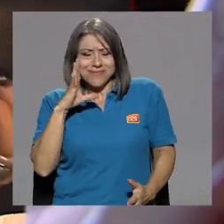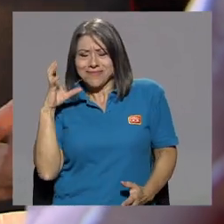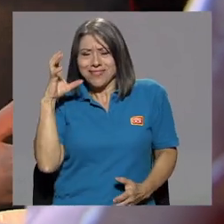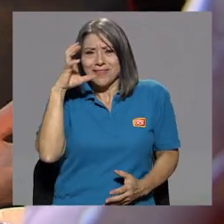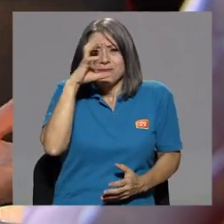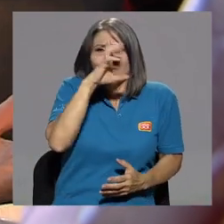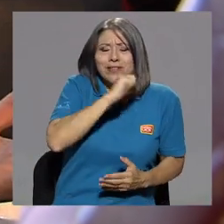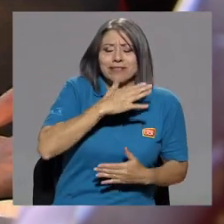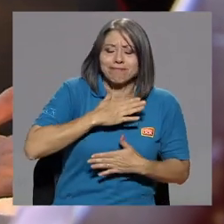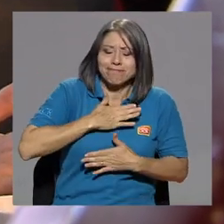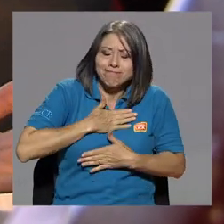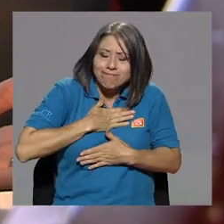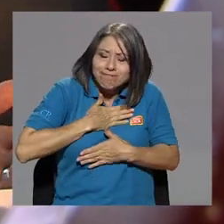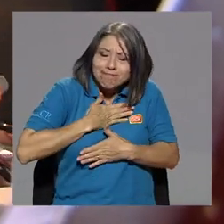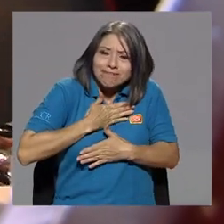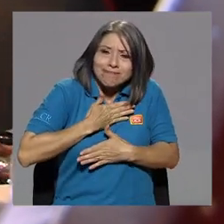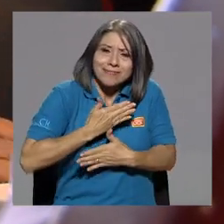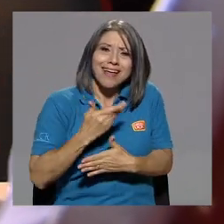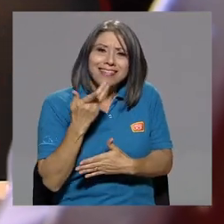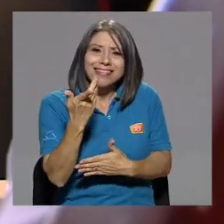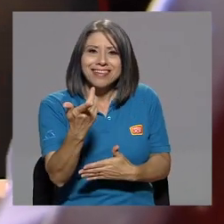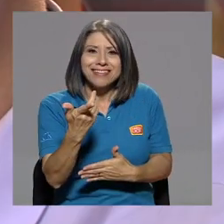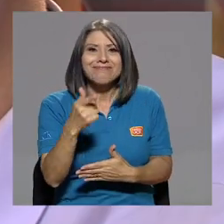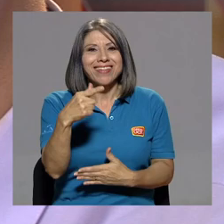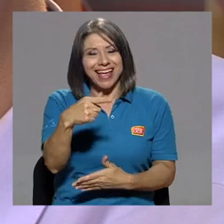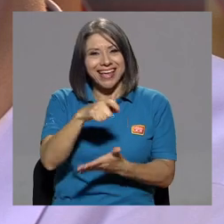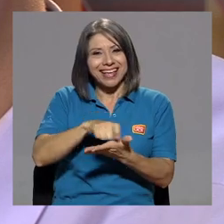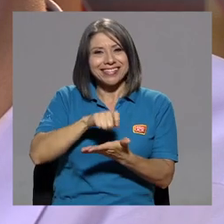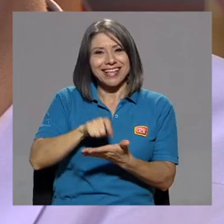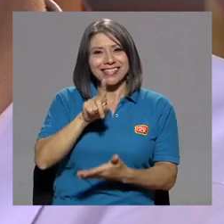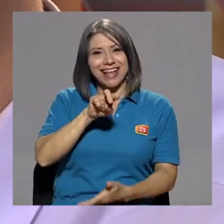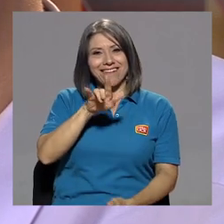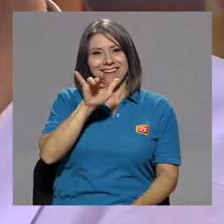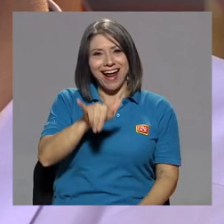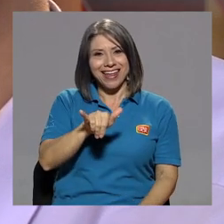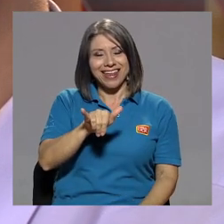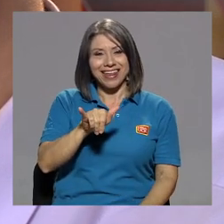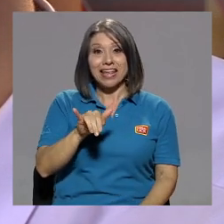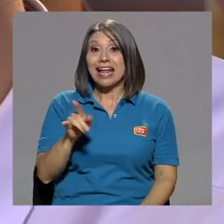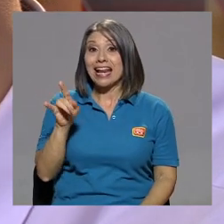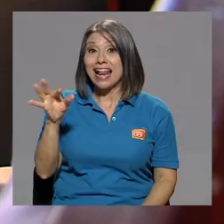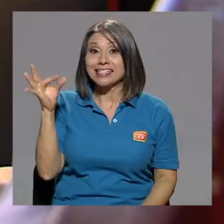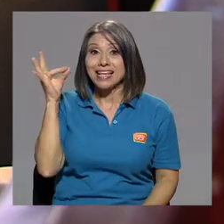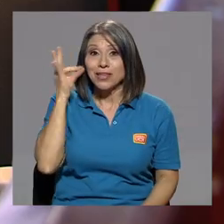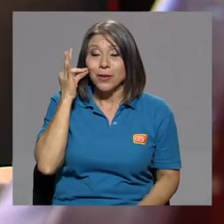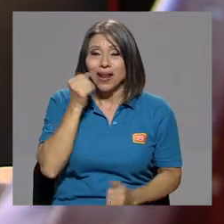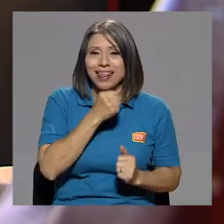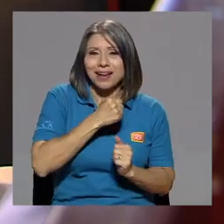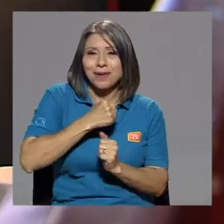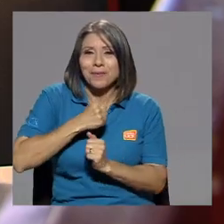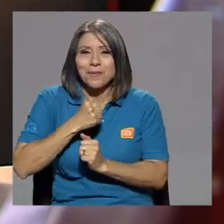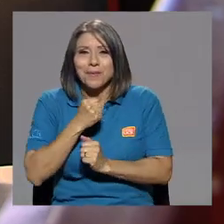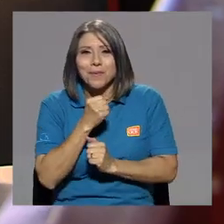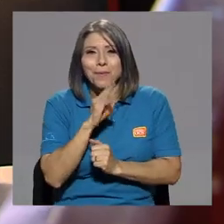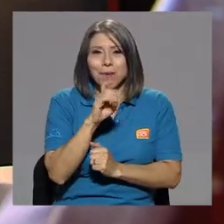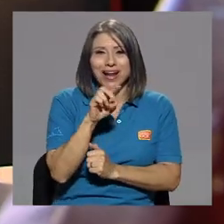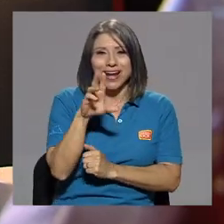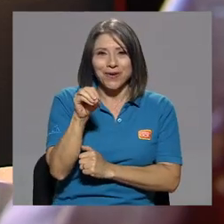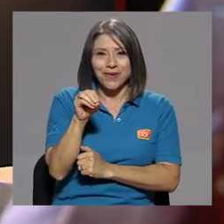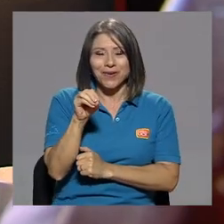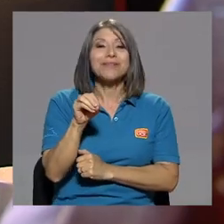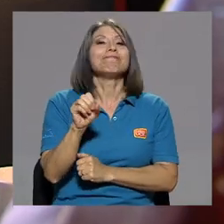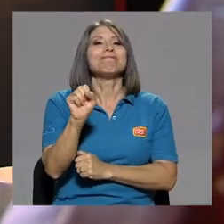yo me he entregado. Eso es de Raitico. La señora del bolero. La señora del bolero. Amigos,